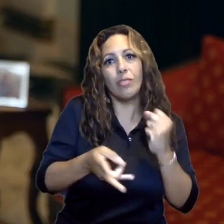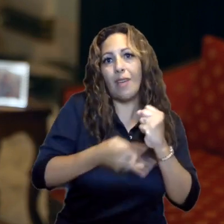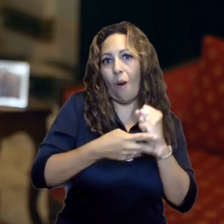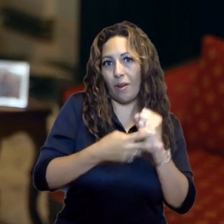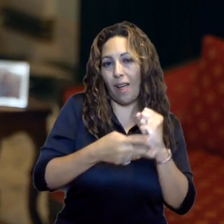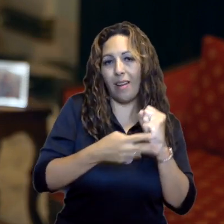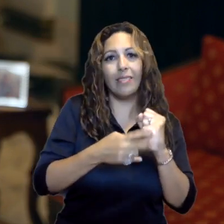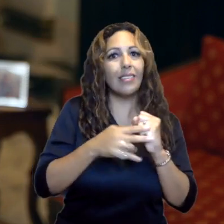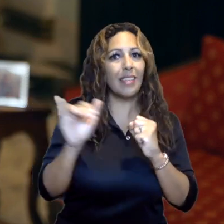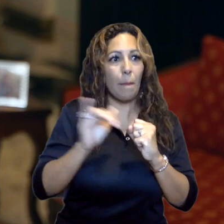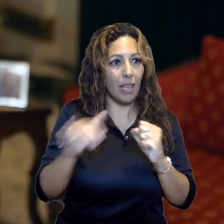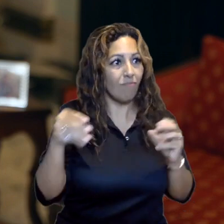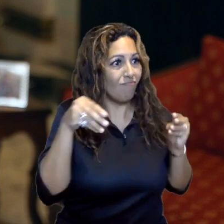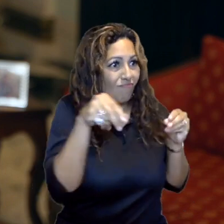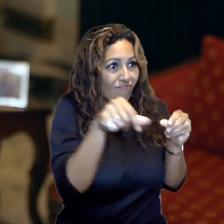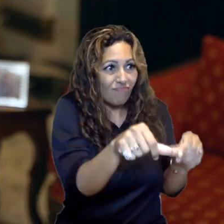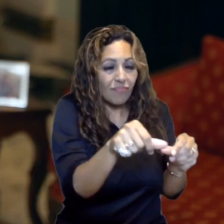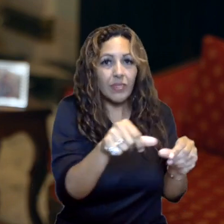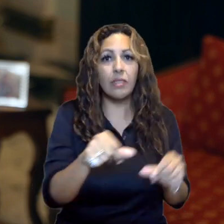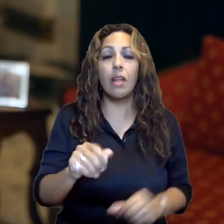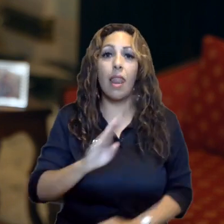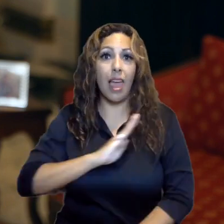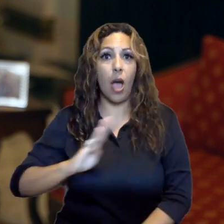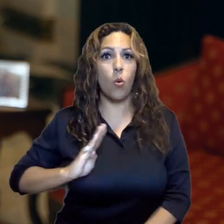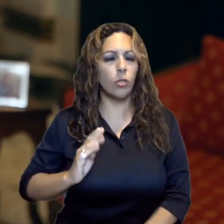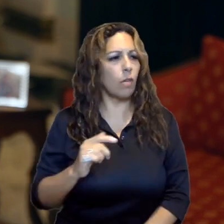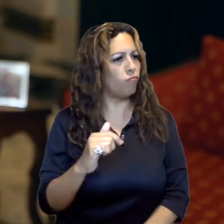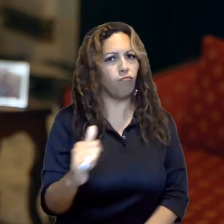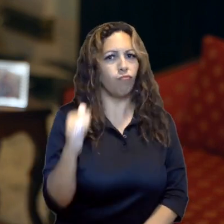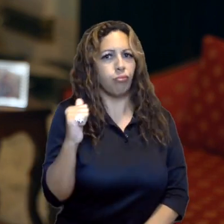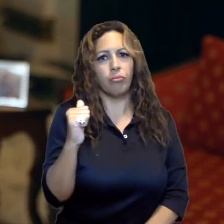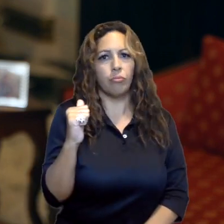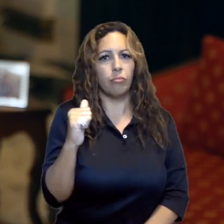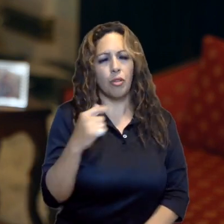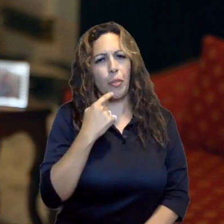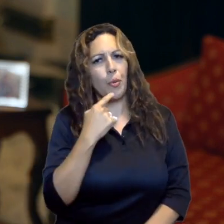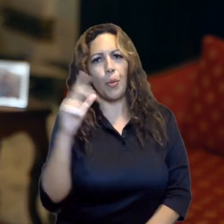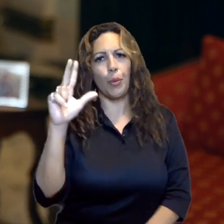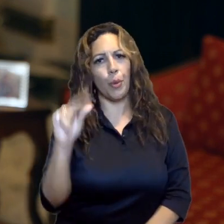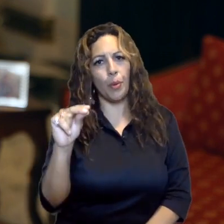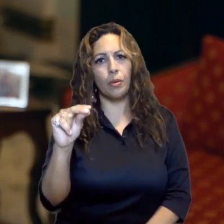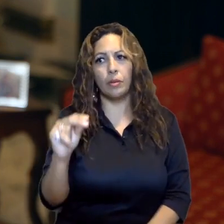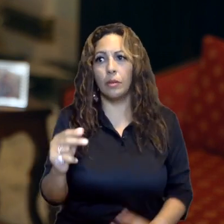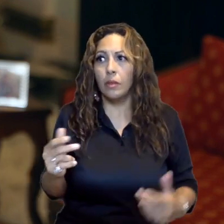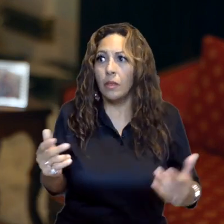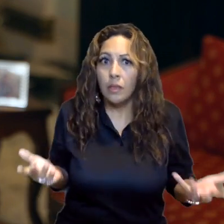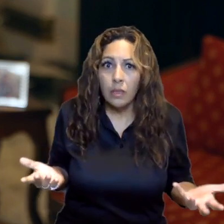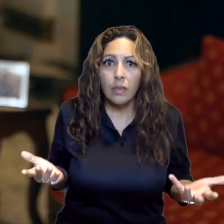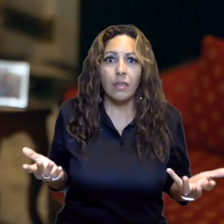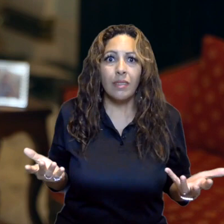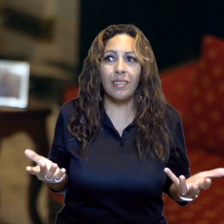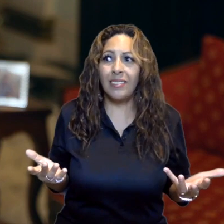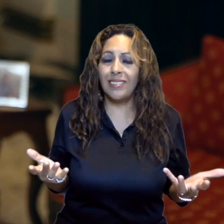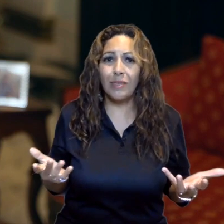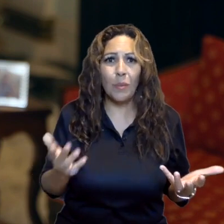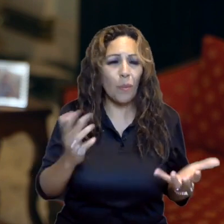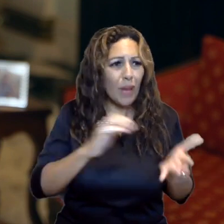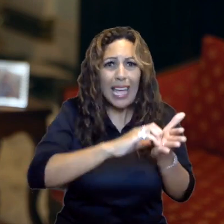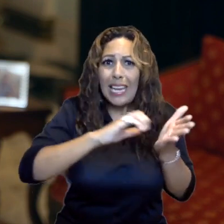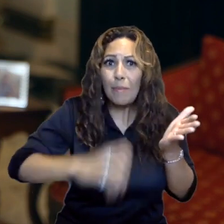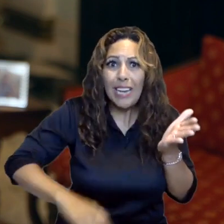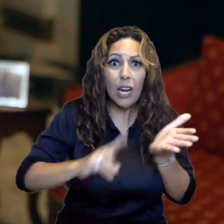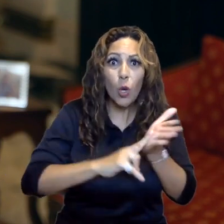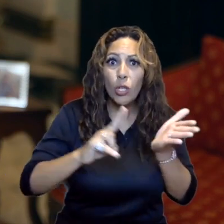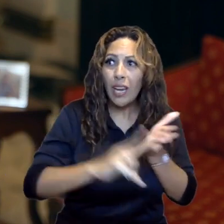ahorros y así financiar los aumentos salariales, la Junta se rehusó a darle paso. ¿Quién puede oponerse a